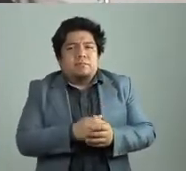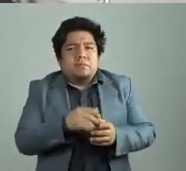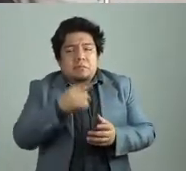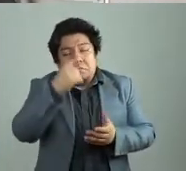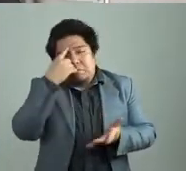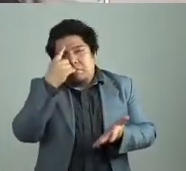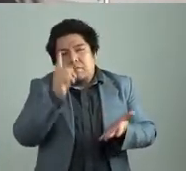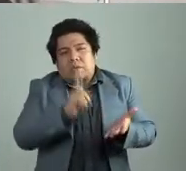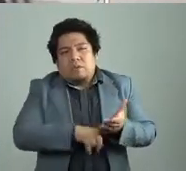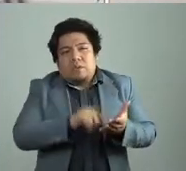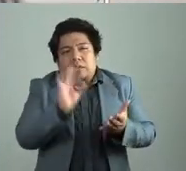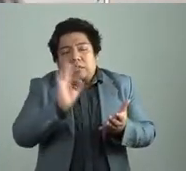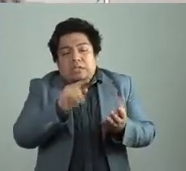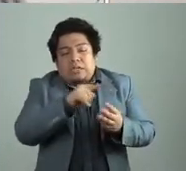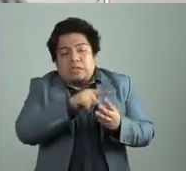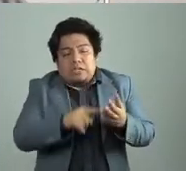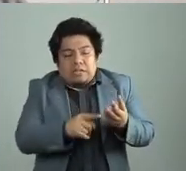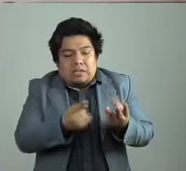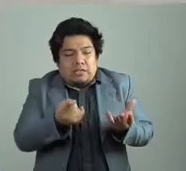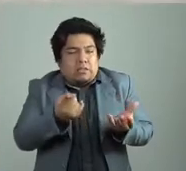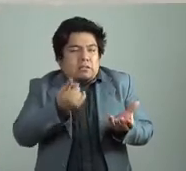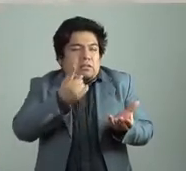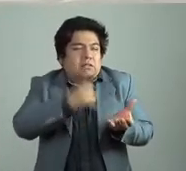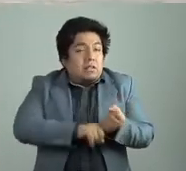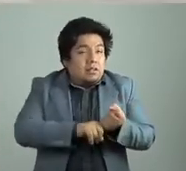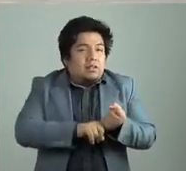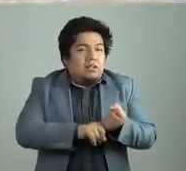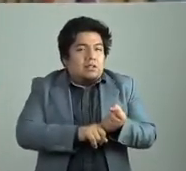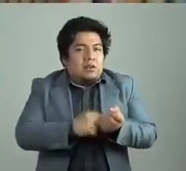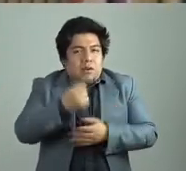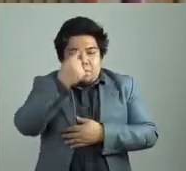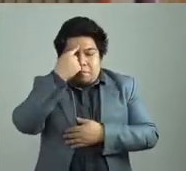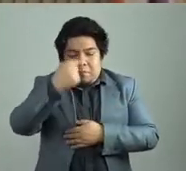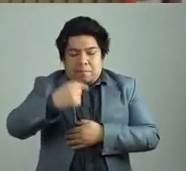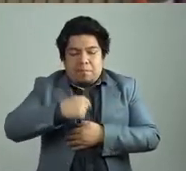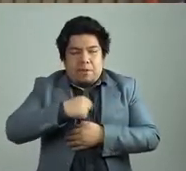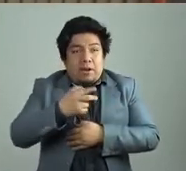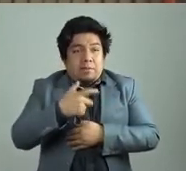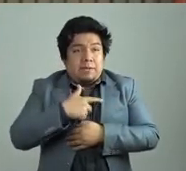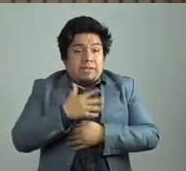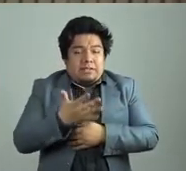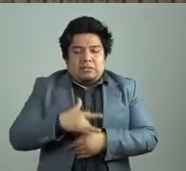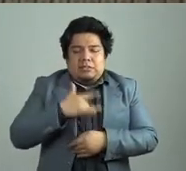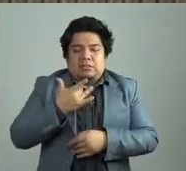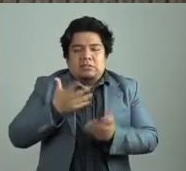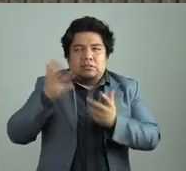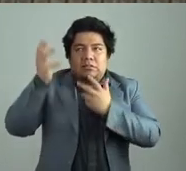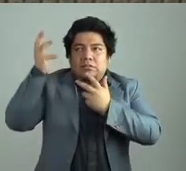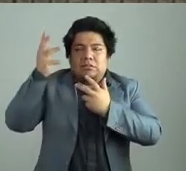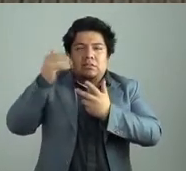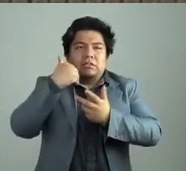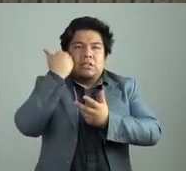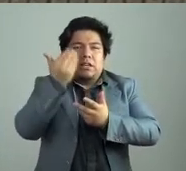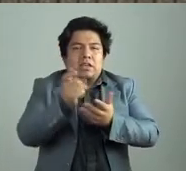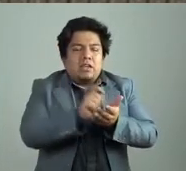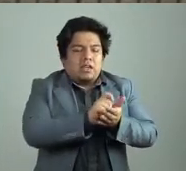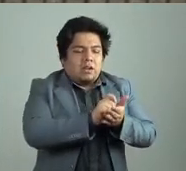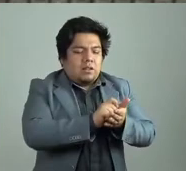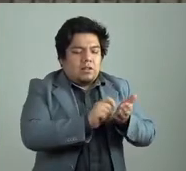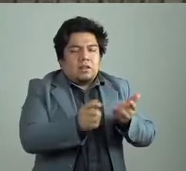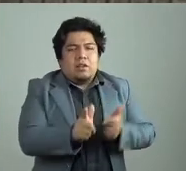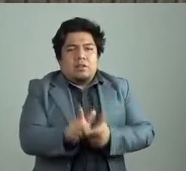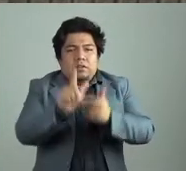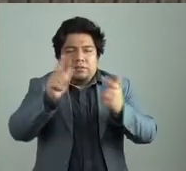allí que hace que ese deseo no cese. Cuando yo escribí Salón de Belleza, cuando me enfrentaba a la peste,